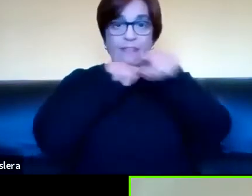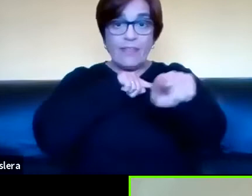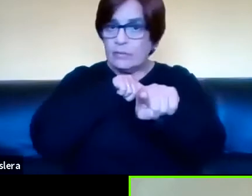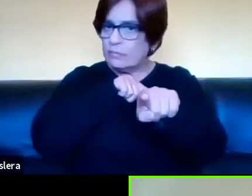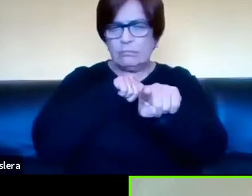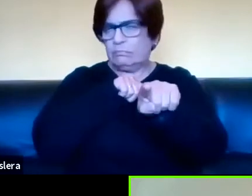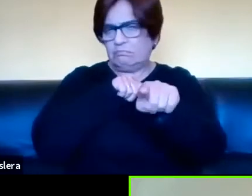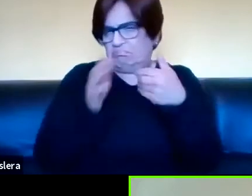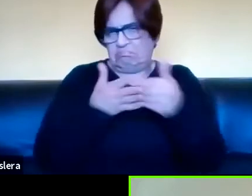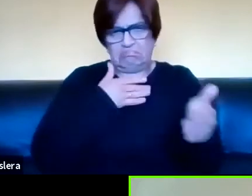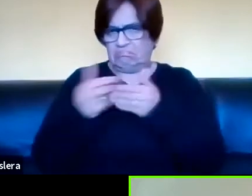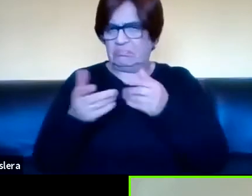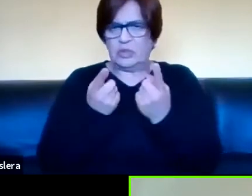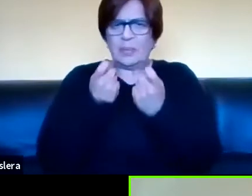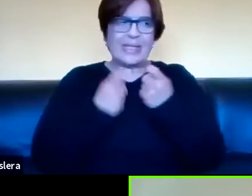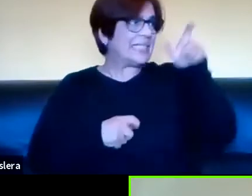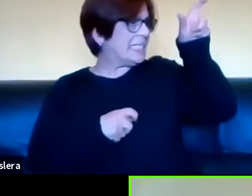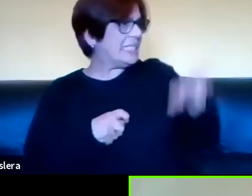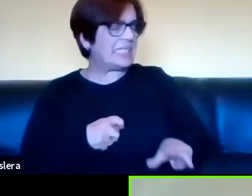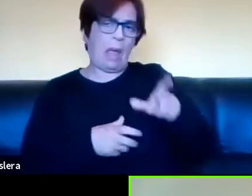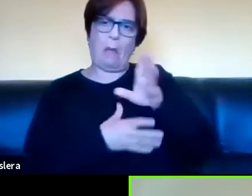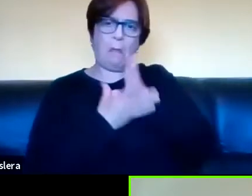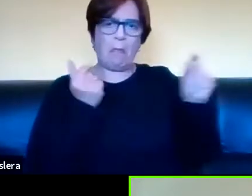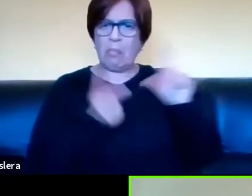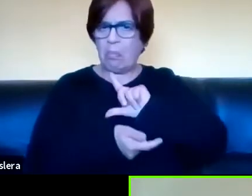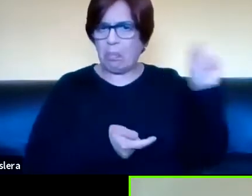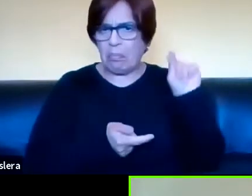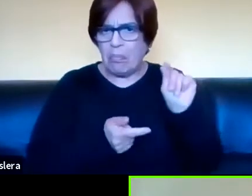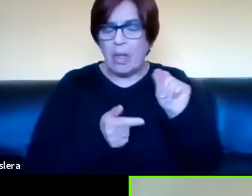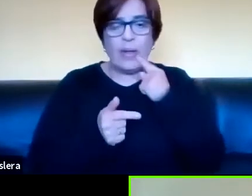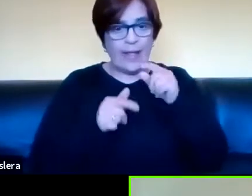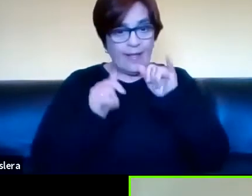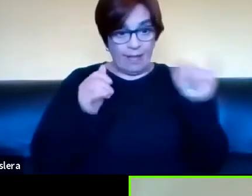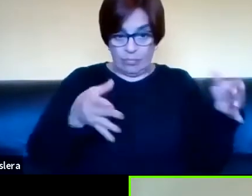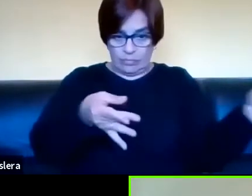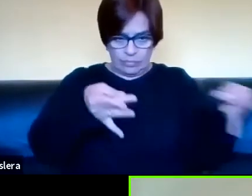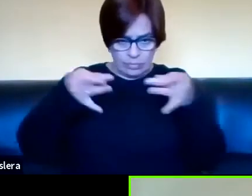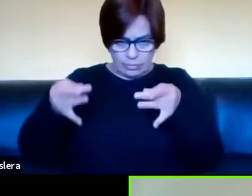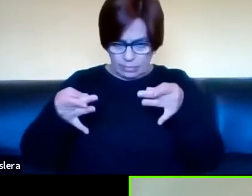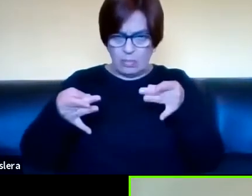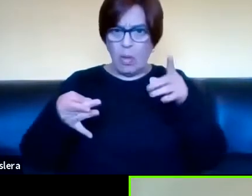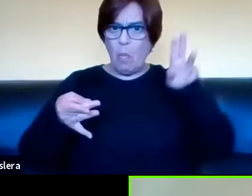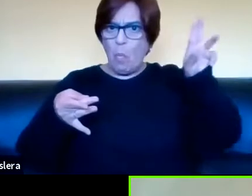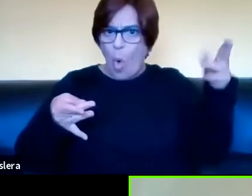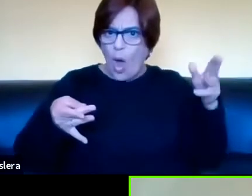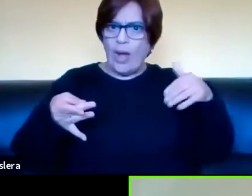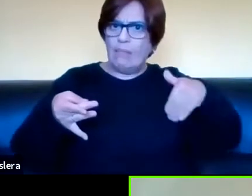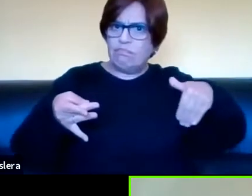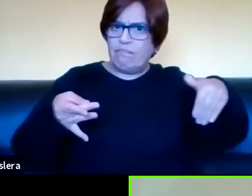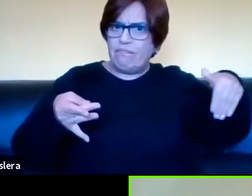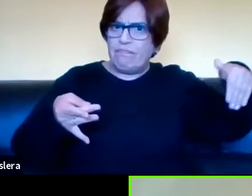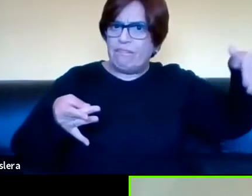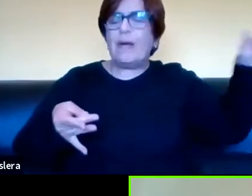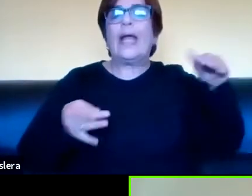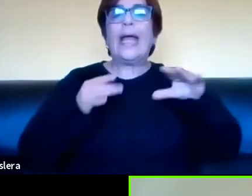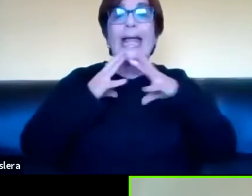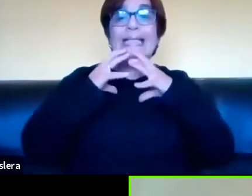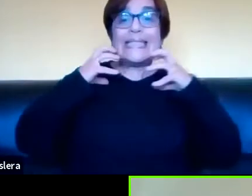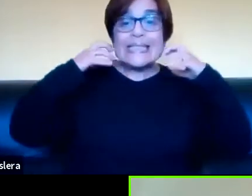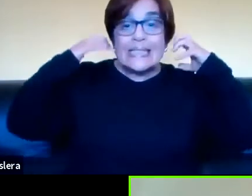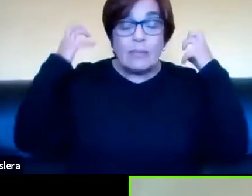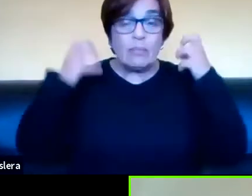Ya no necesito al que lo está diciendo para que lo diga, sino que el que nos está diciendo puede morirse, Shakespeare se murió,